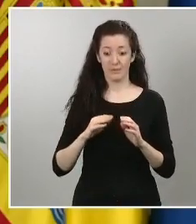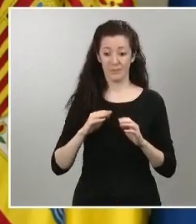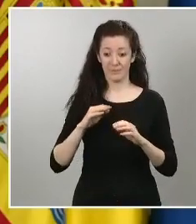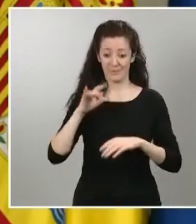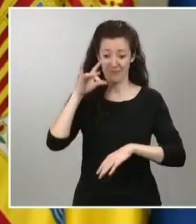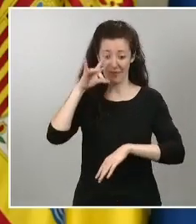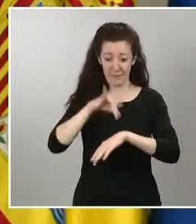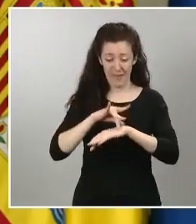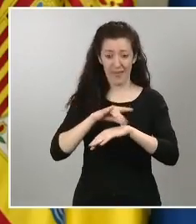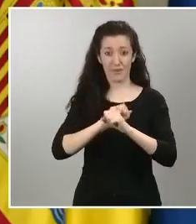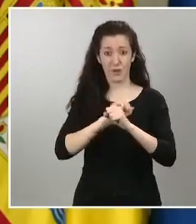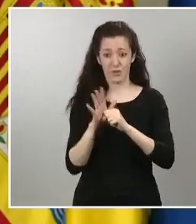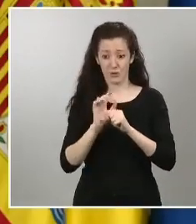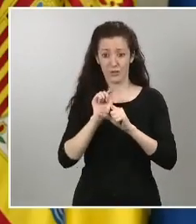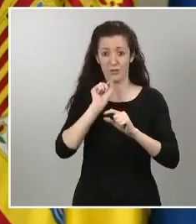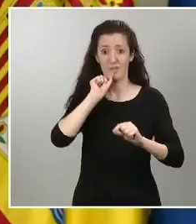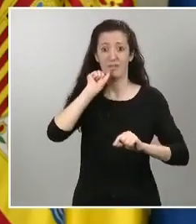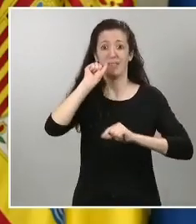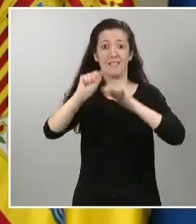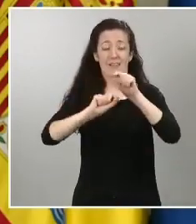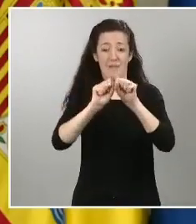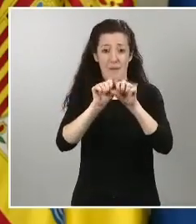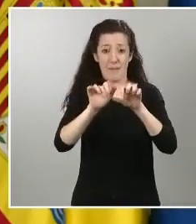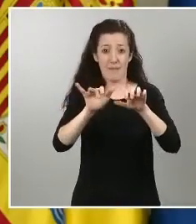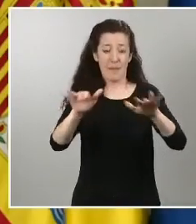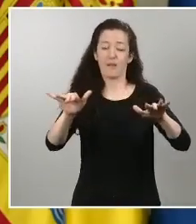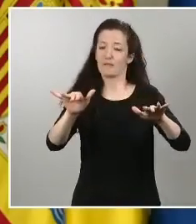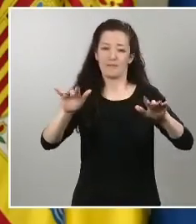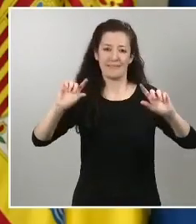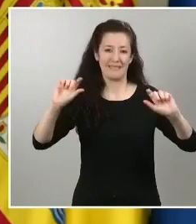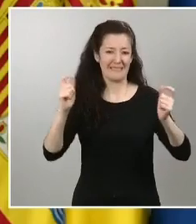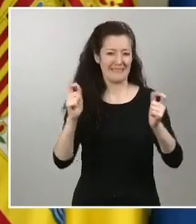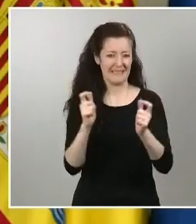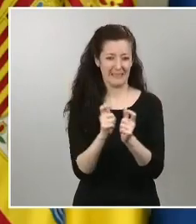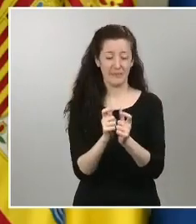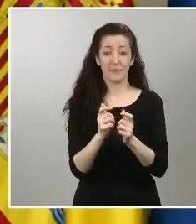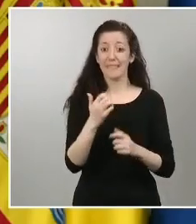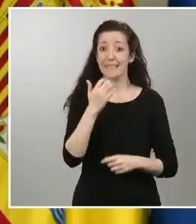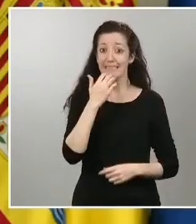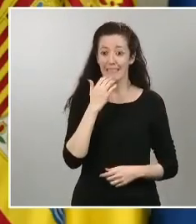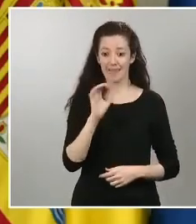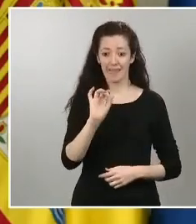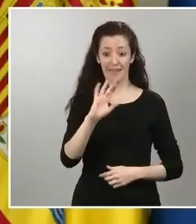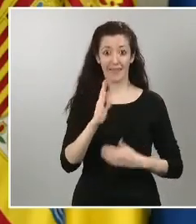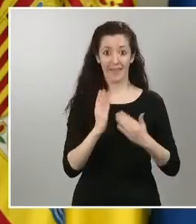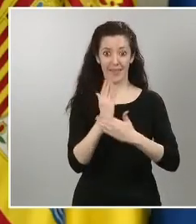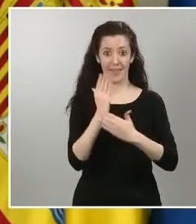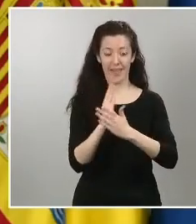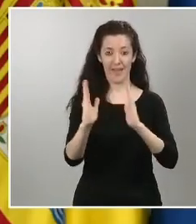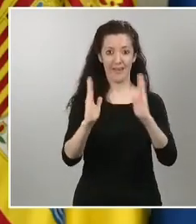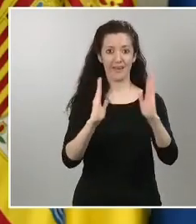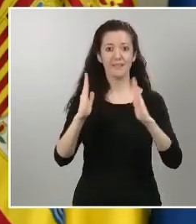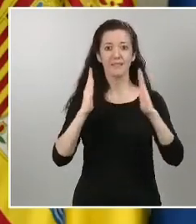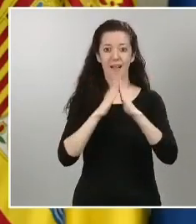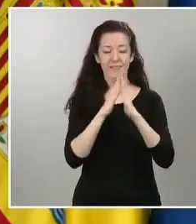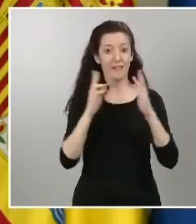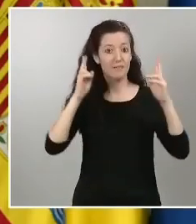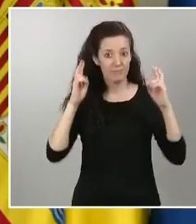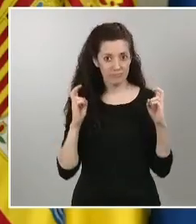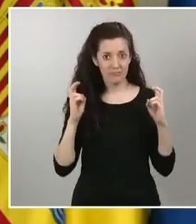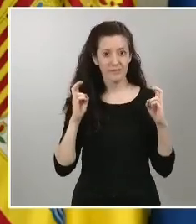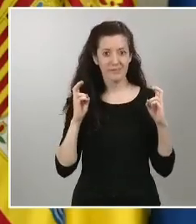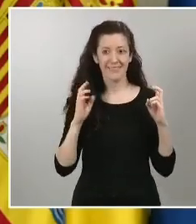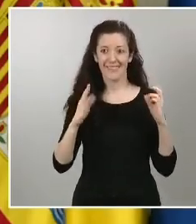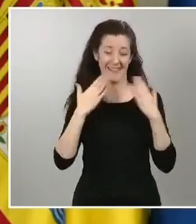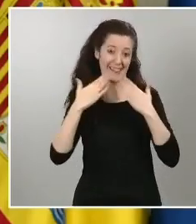creemos que si estos 15 días nos quedamos en nuestras casas con este permiso retribuido recuperable sin lugar a dudas